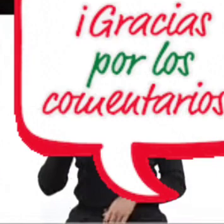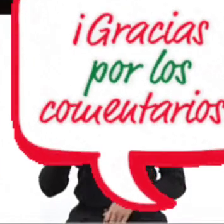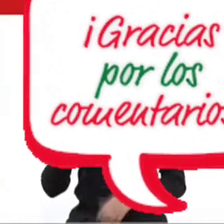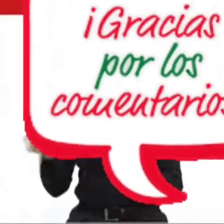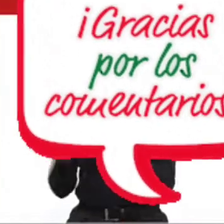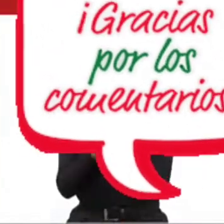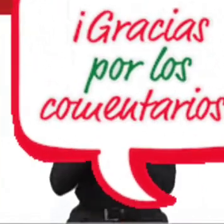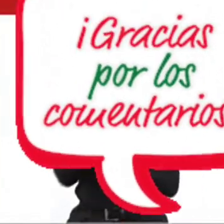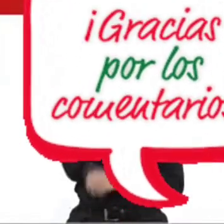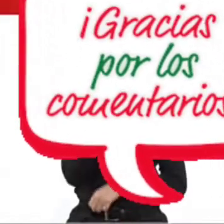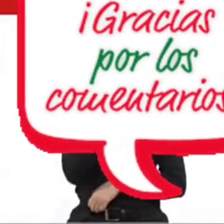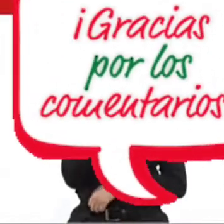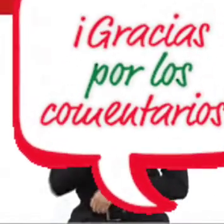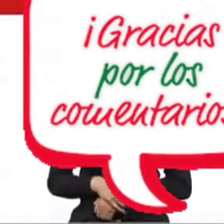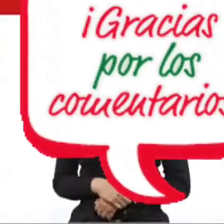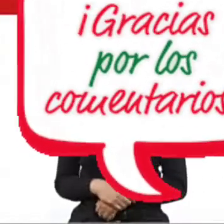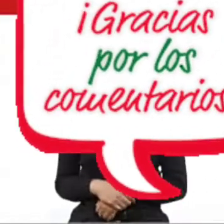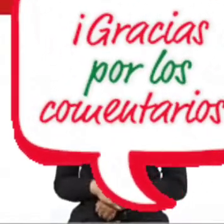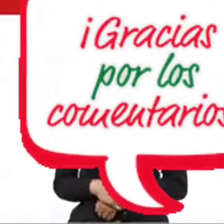Contigo.